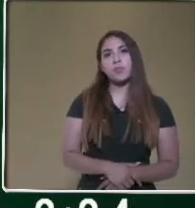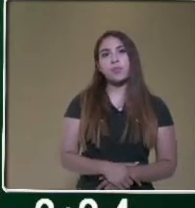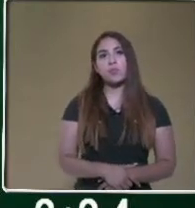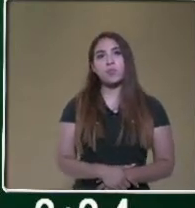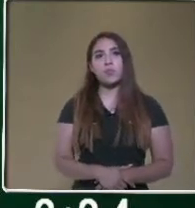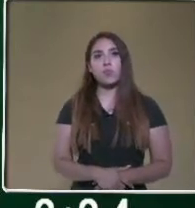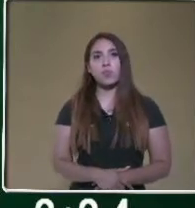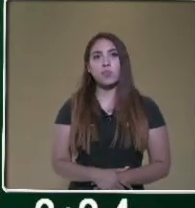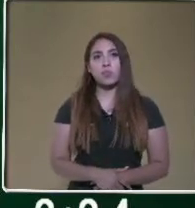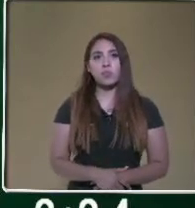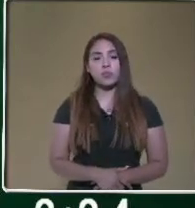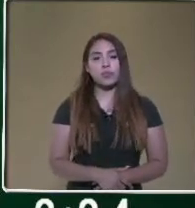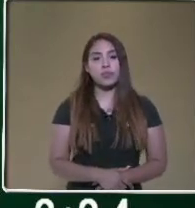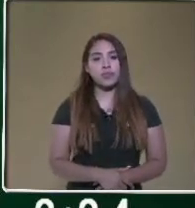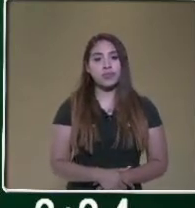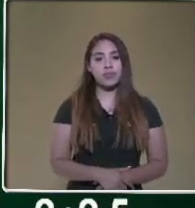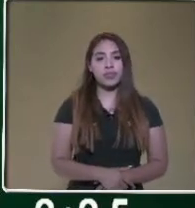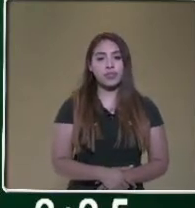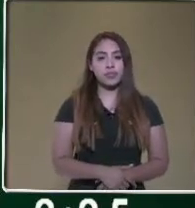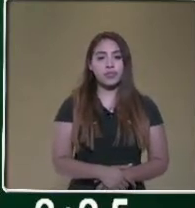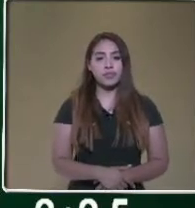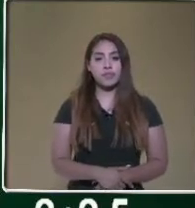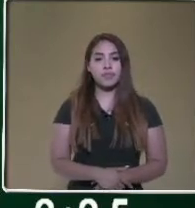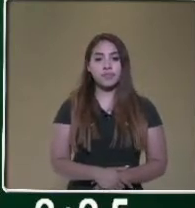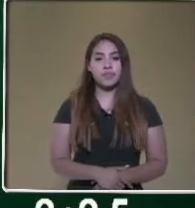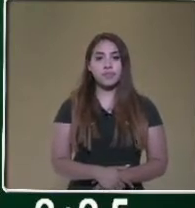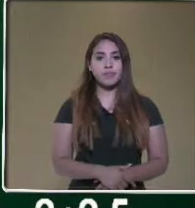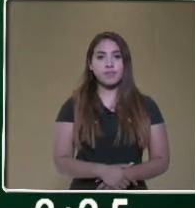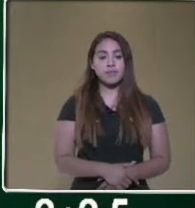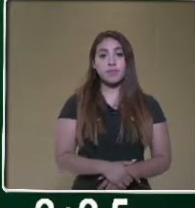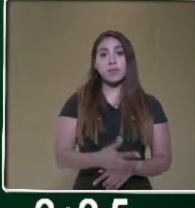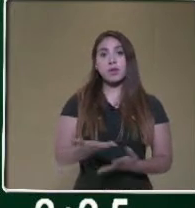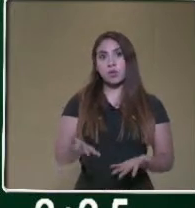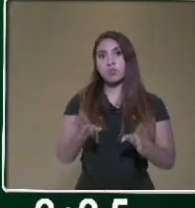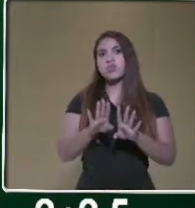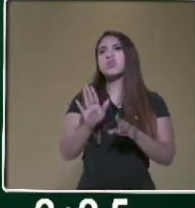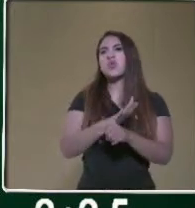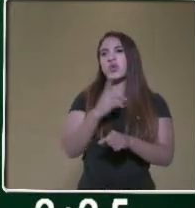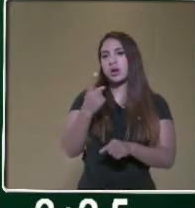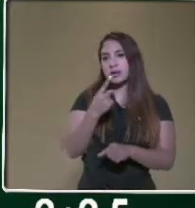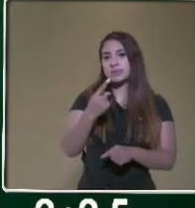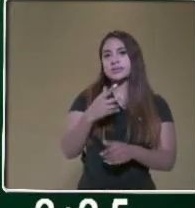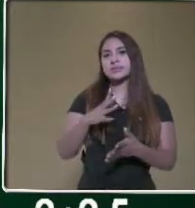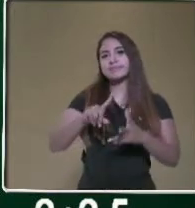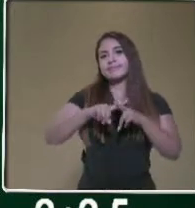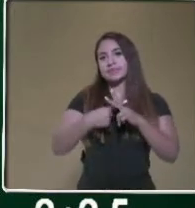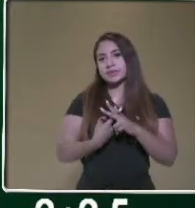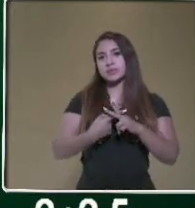dejamos un espacio en blanco o agregamos un 0? Cualquiera de las dos es correcta porque estamos iniciando con decenas.